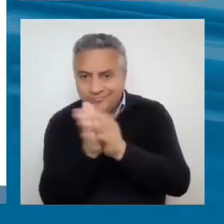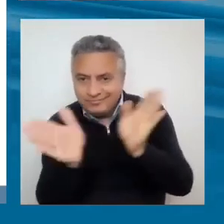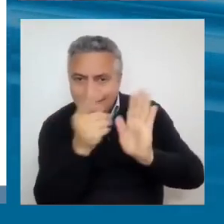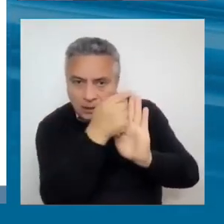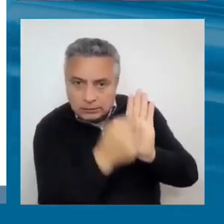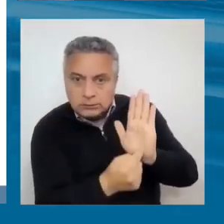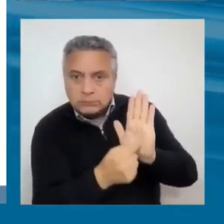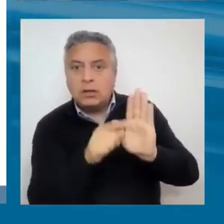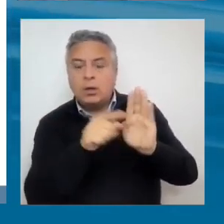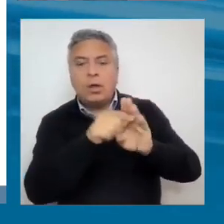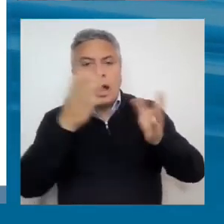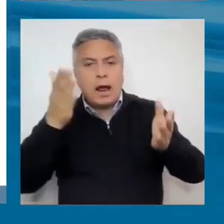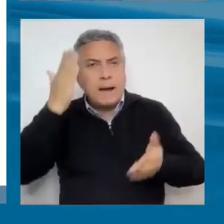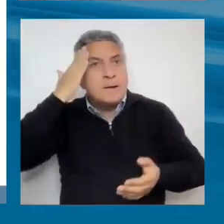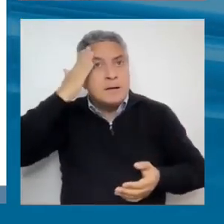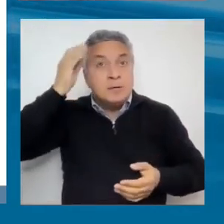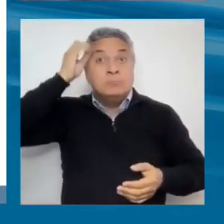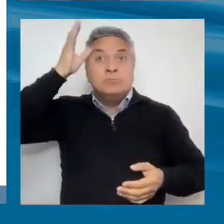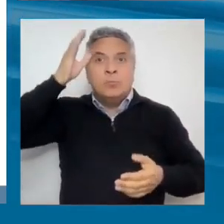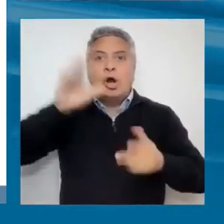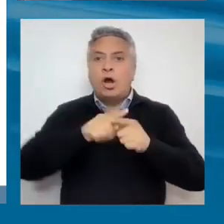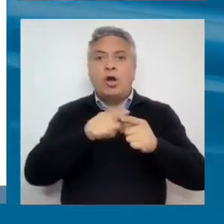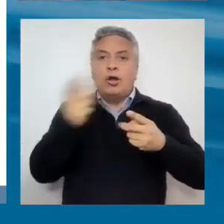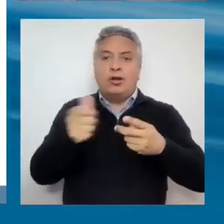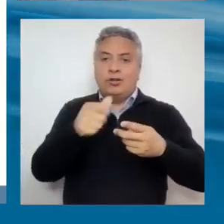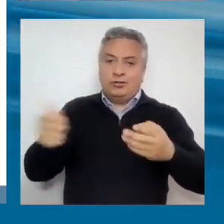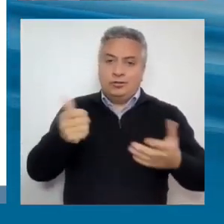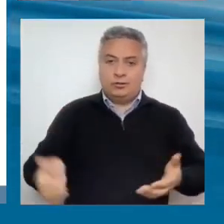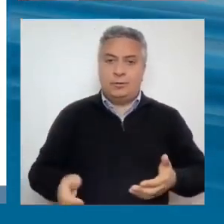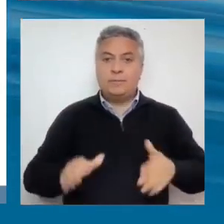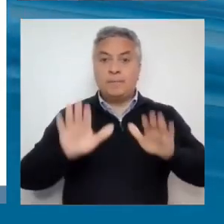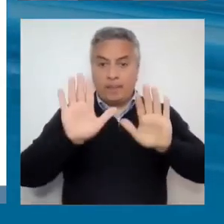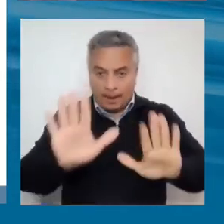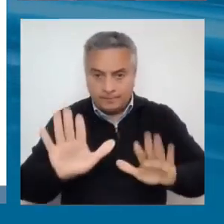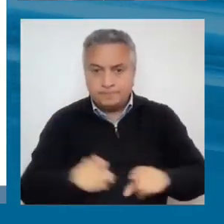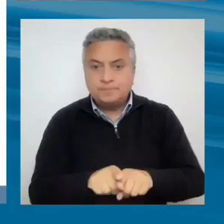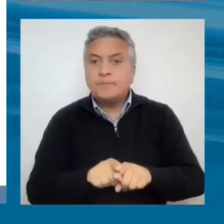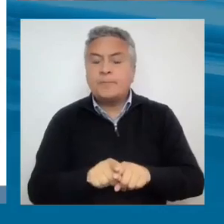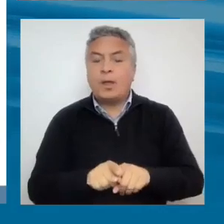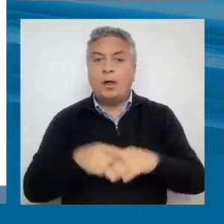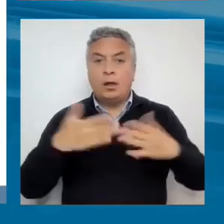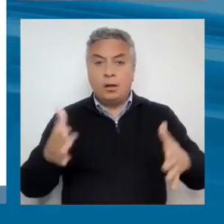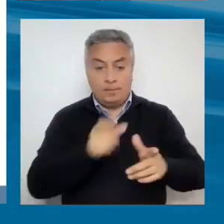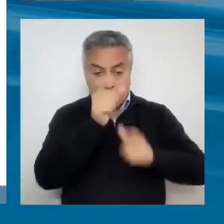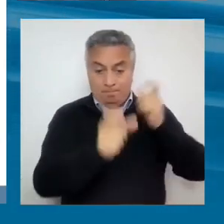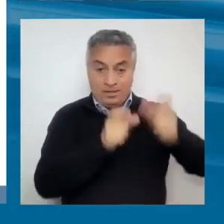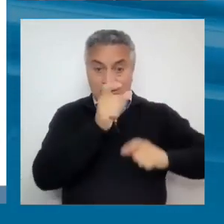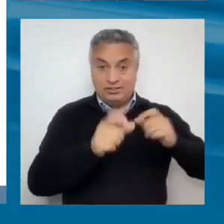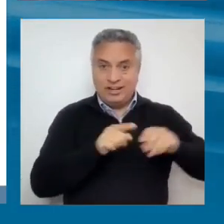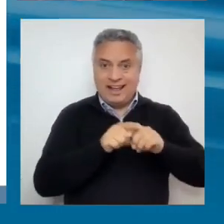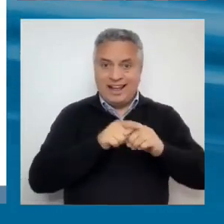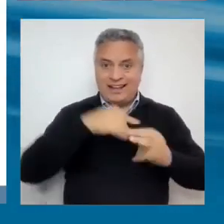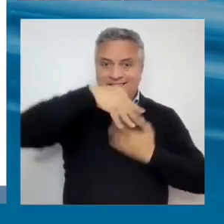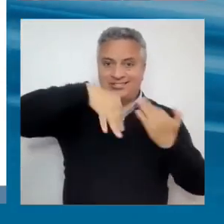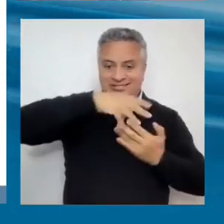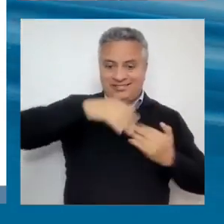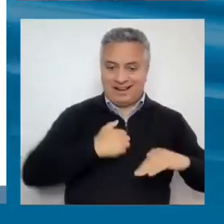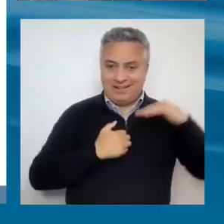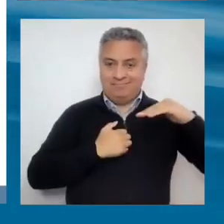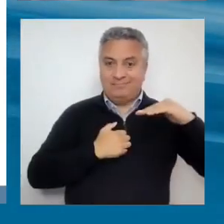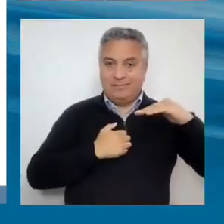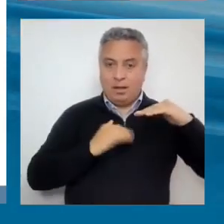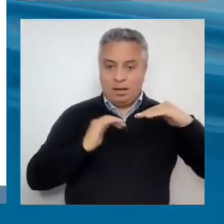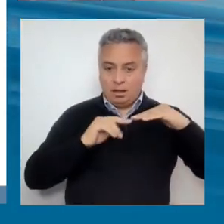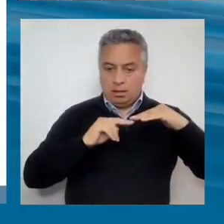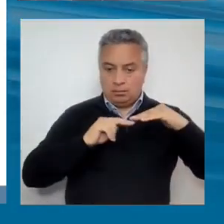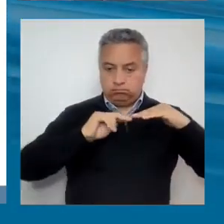Pero vean que aquí vuelvo al tema de la baja movilidad, porque si hay dos escaleras, dos aceleradores de la